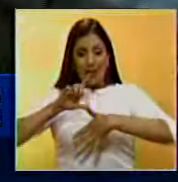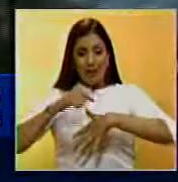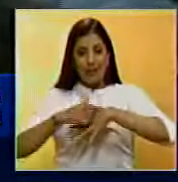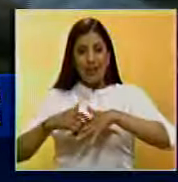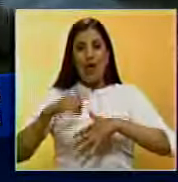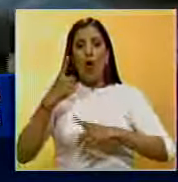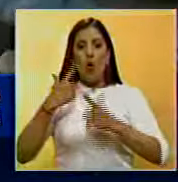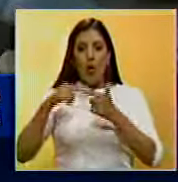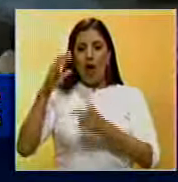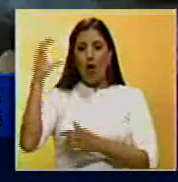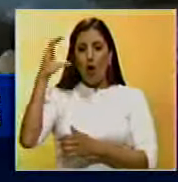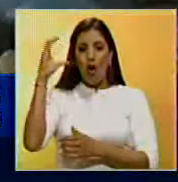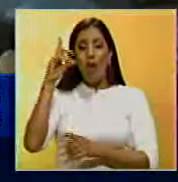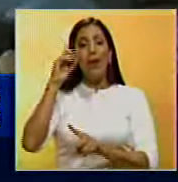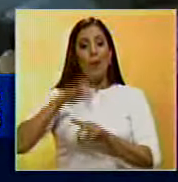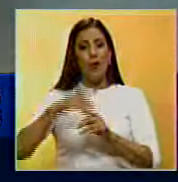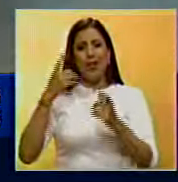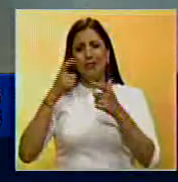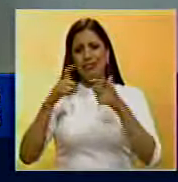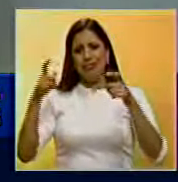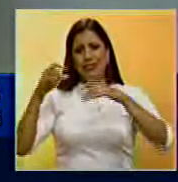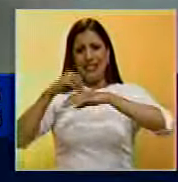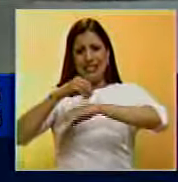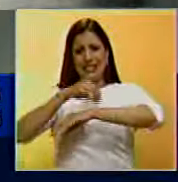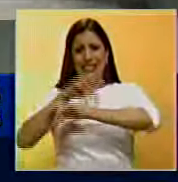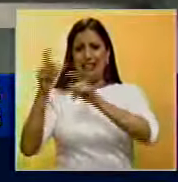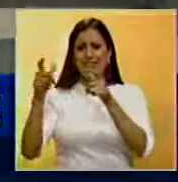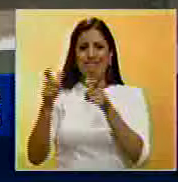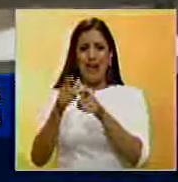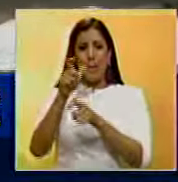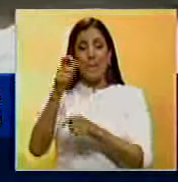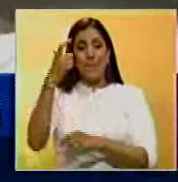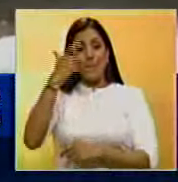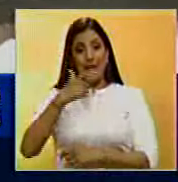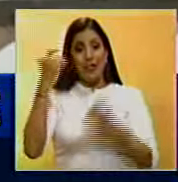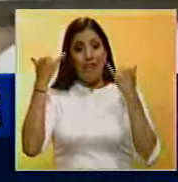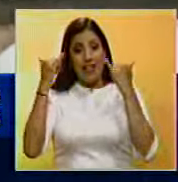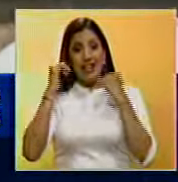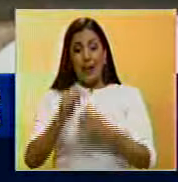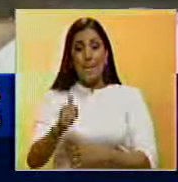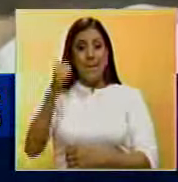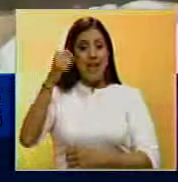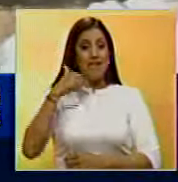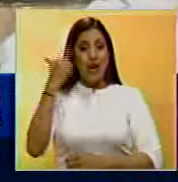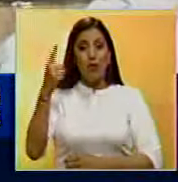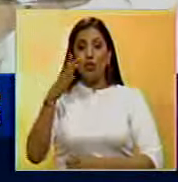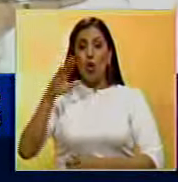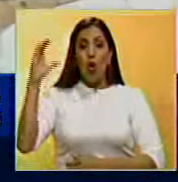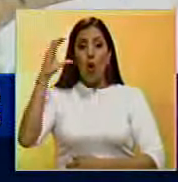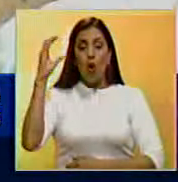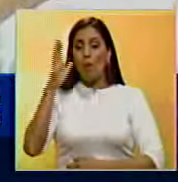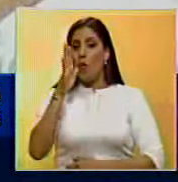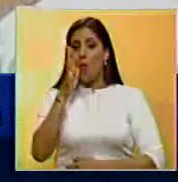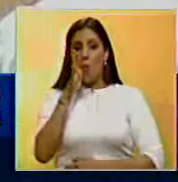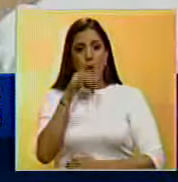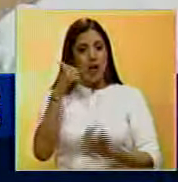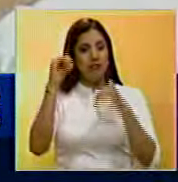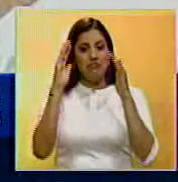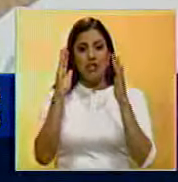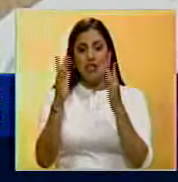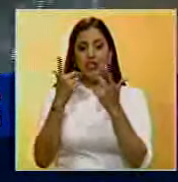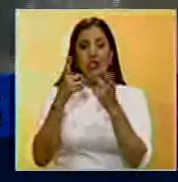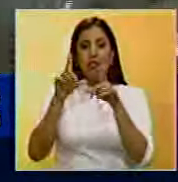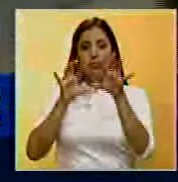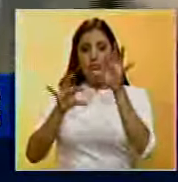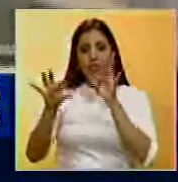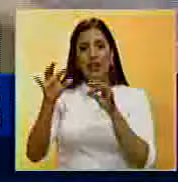también se ha visto afectado por la propagación del Zika. Este año, la fiesta más popular en Colombia no estuvo centrada en la